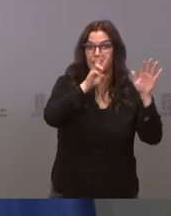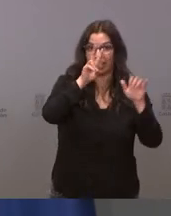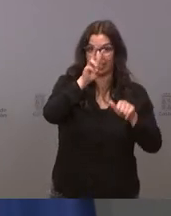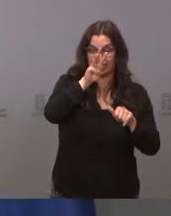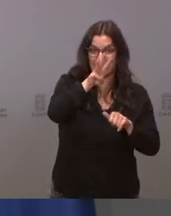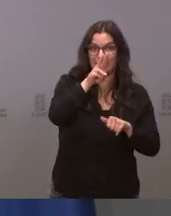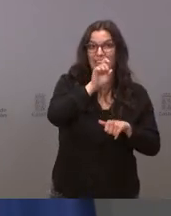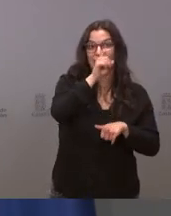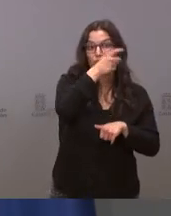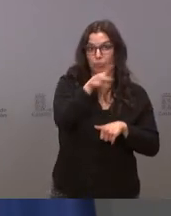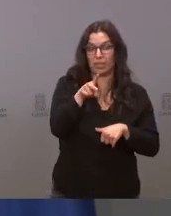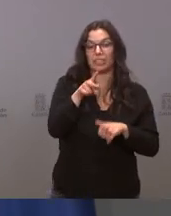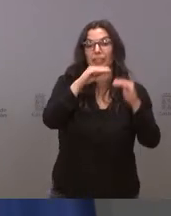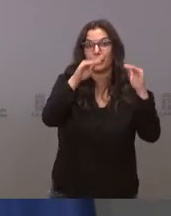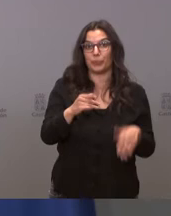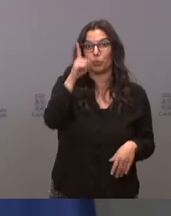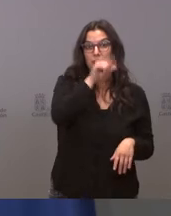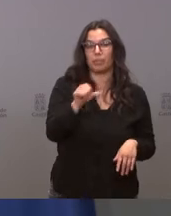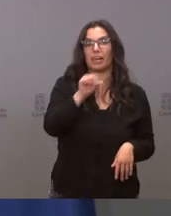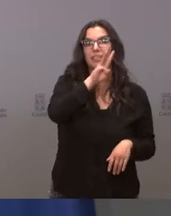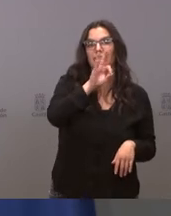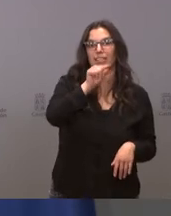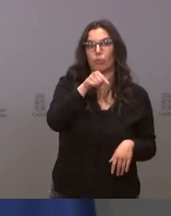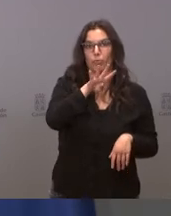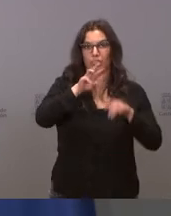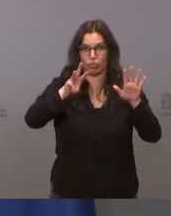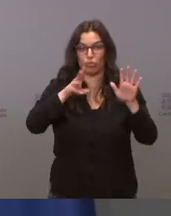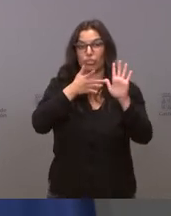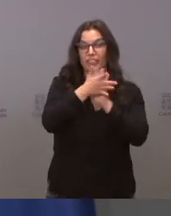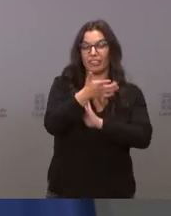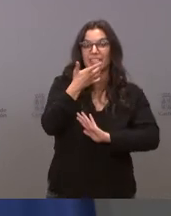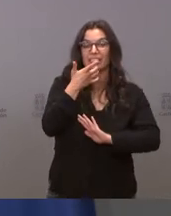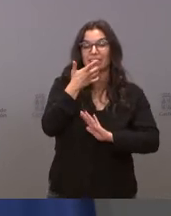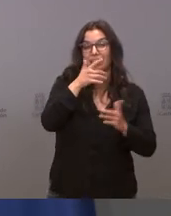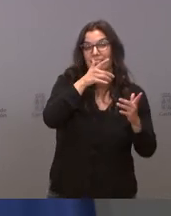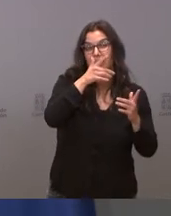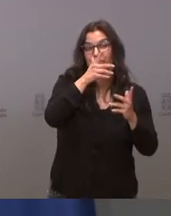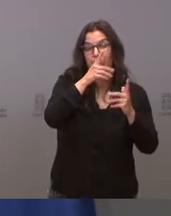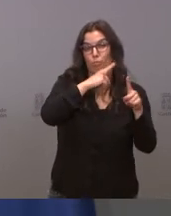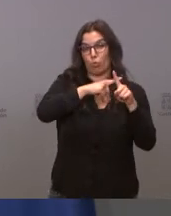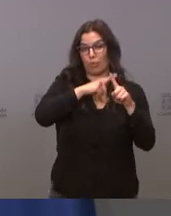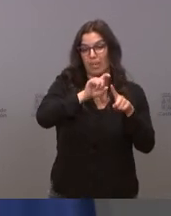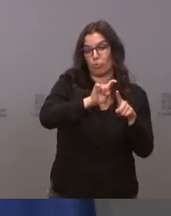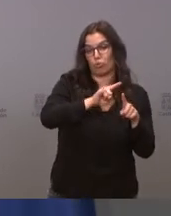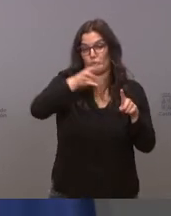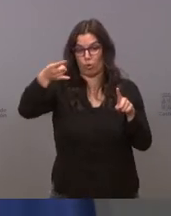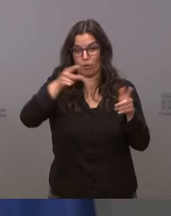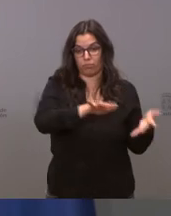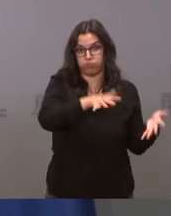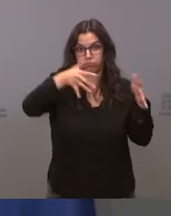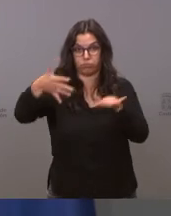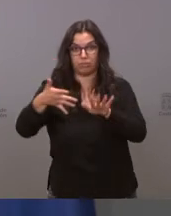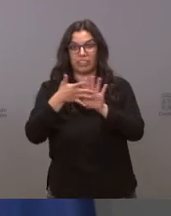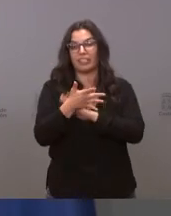es 30,48 lo cual quiere decir que si proyectáramos multiplicando por 2 la de 7 saldría